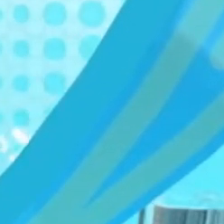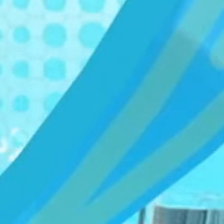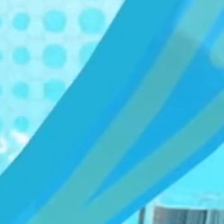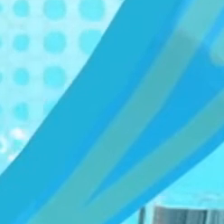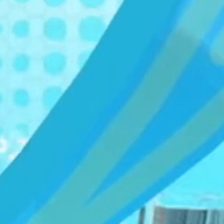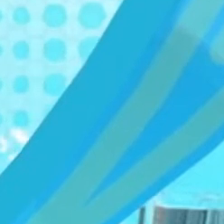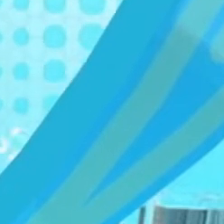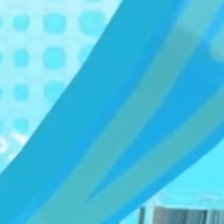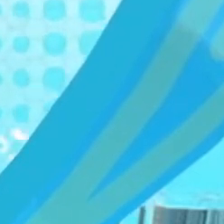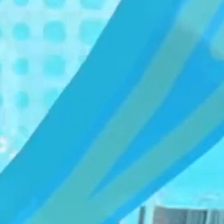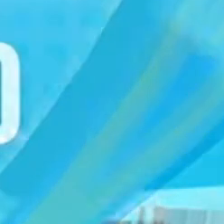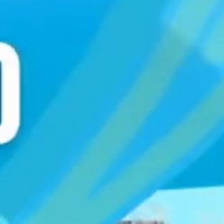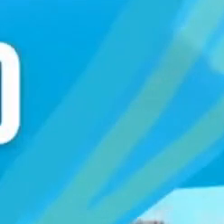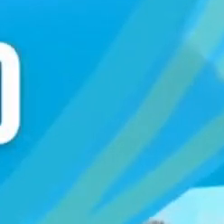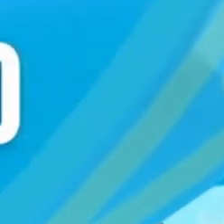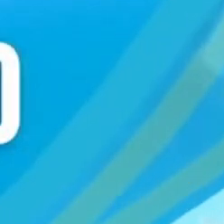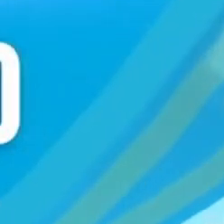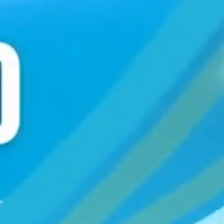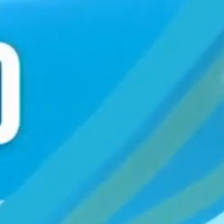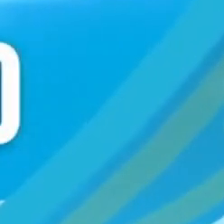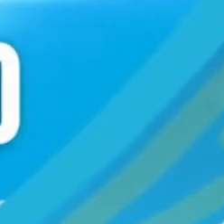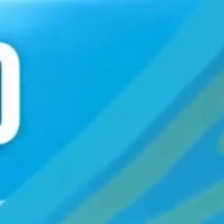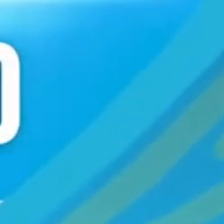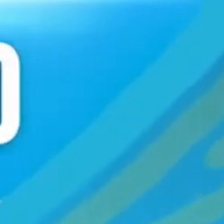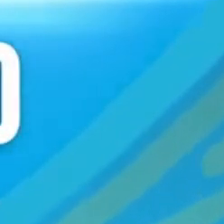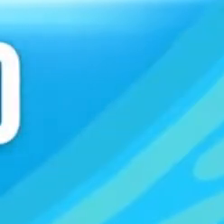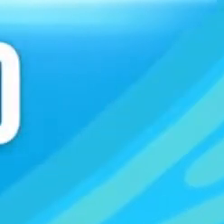Banco Popular presenta el tipo de cambio